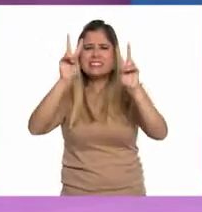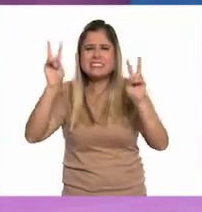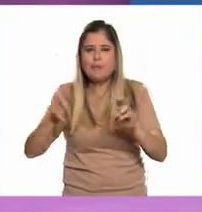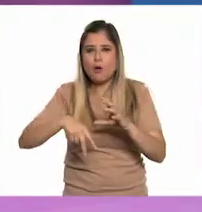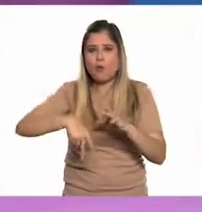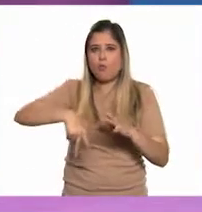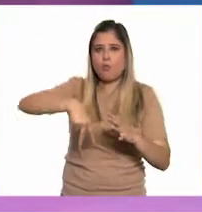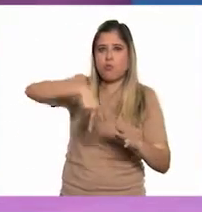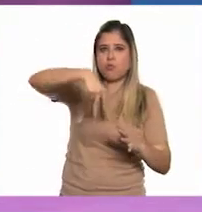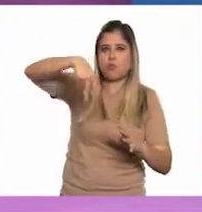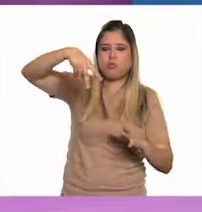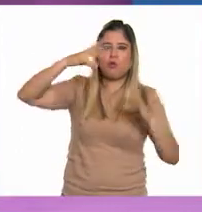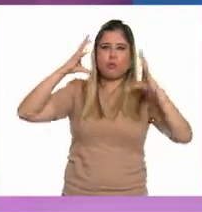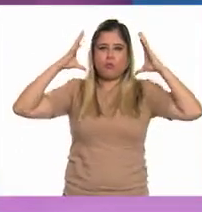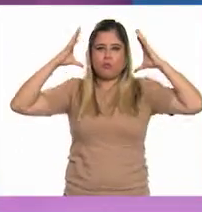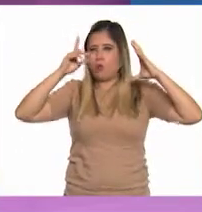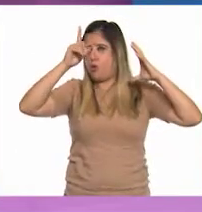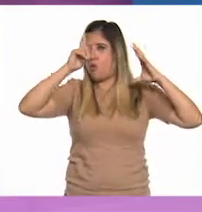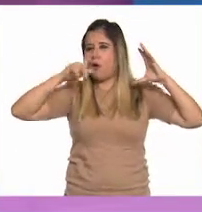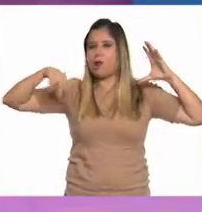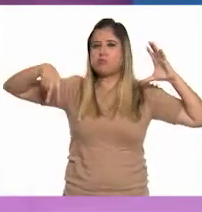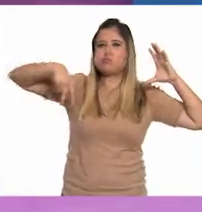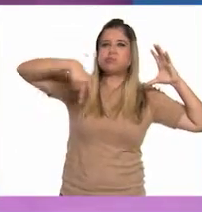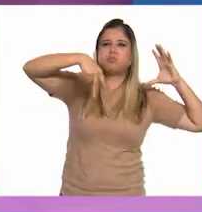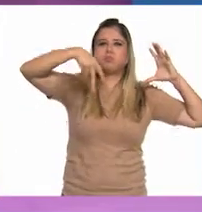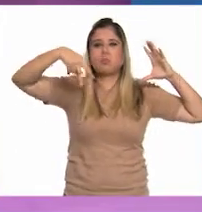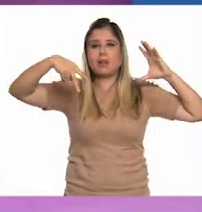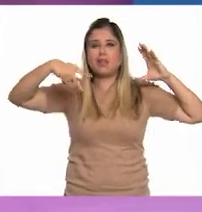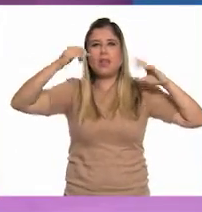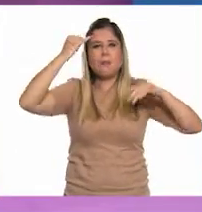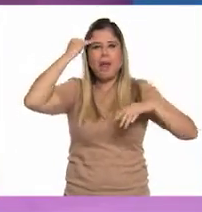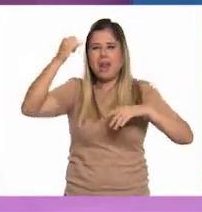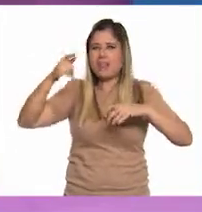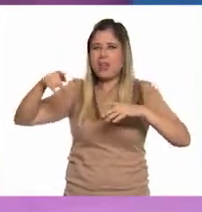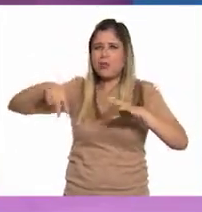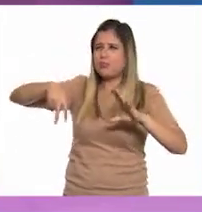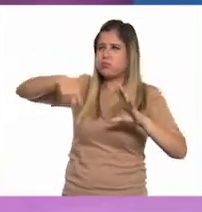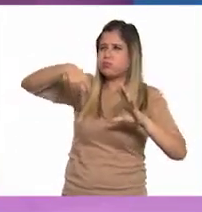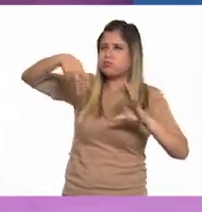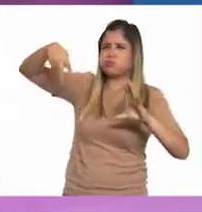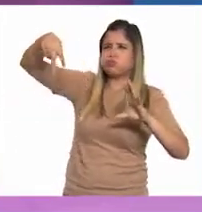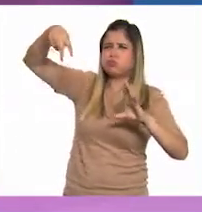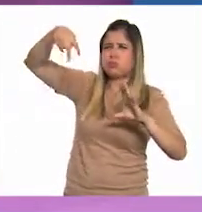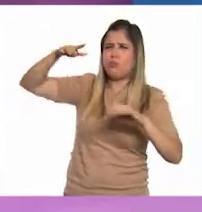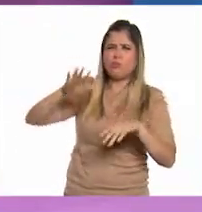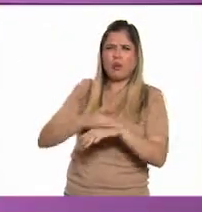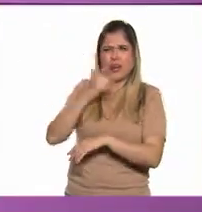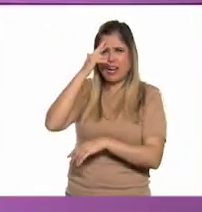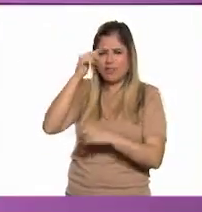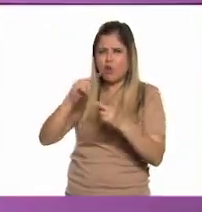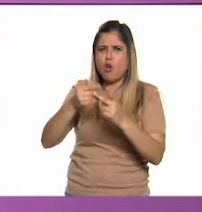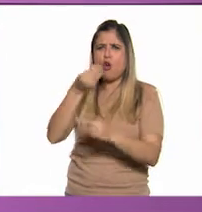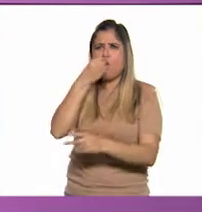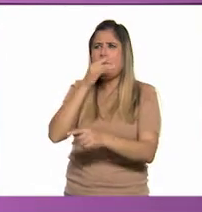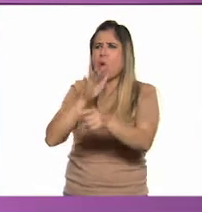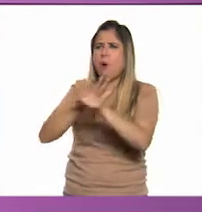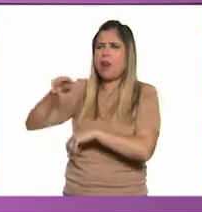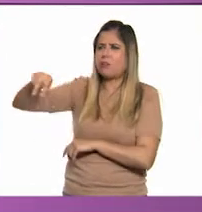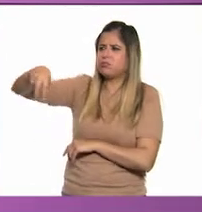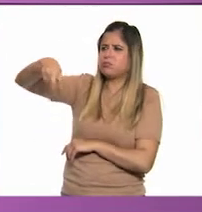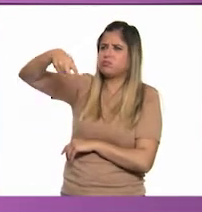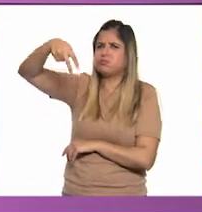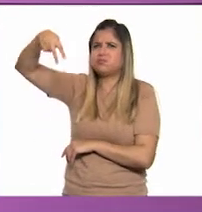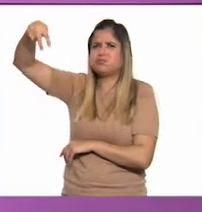astronautas! Por ejemplo, ¿qué comen cuando van al espacio? ¿Y por qué flotan? ¡Ay, yo quisiera